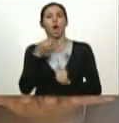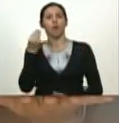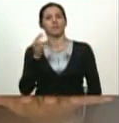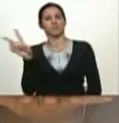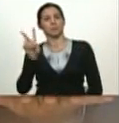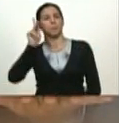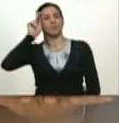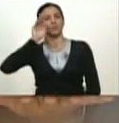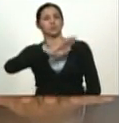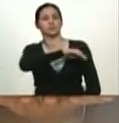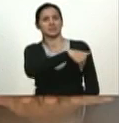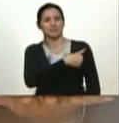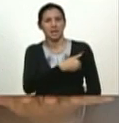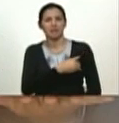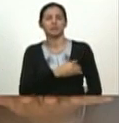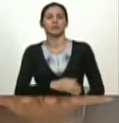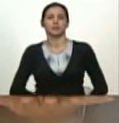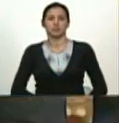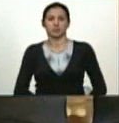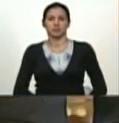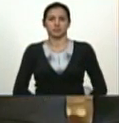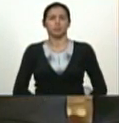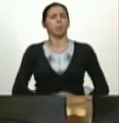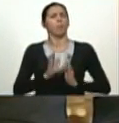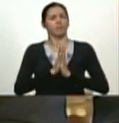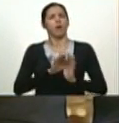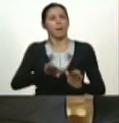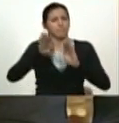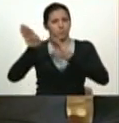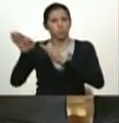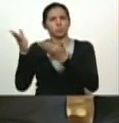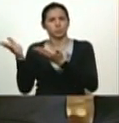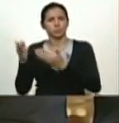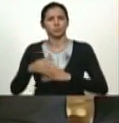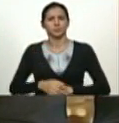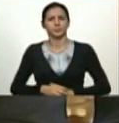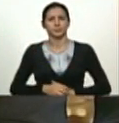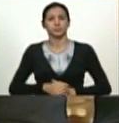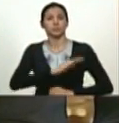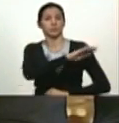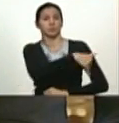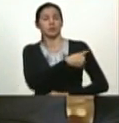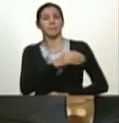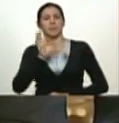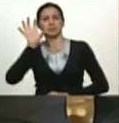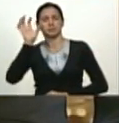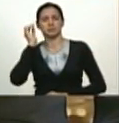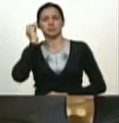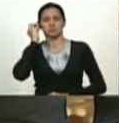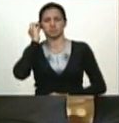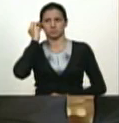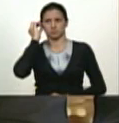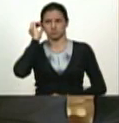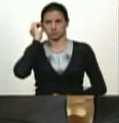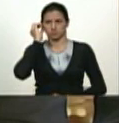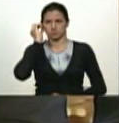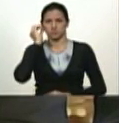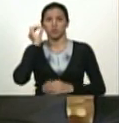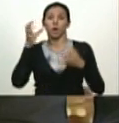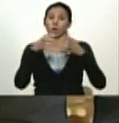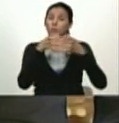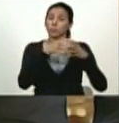profesor universitario y le pido todo el apoyo a las universidades del país a los sectores